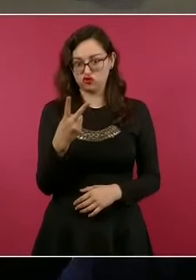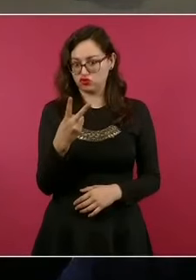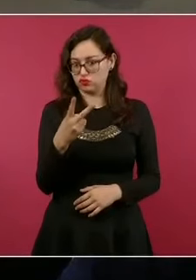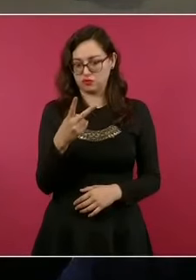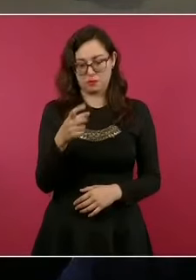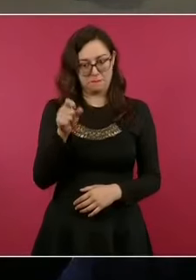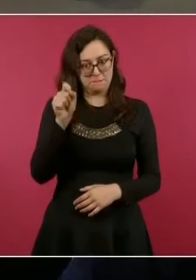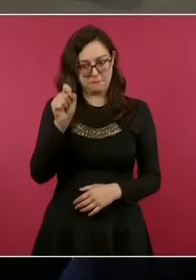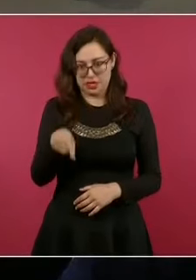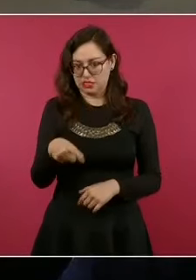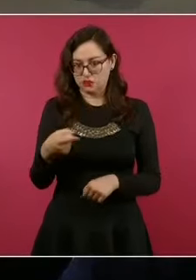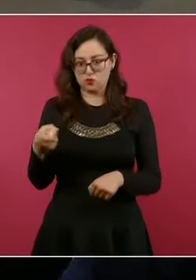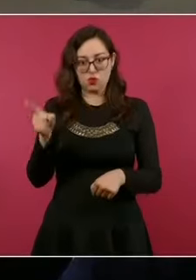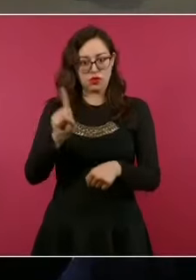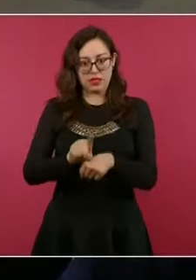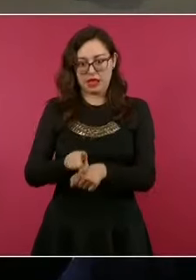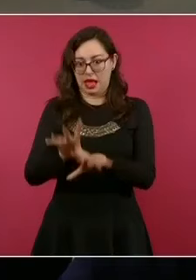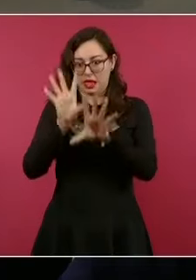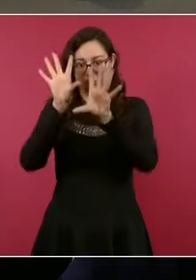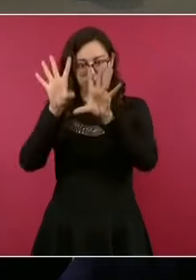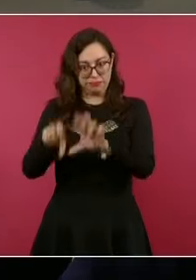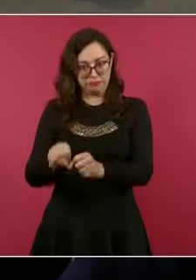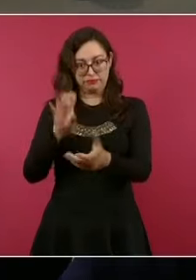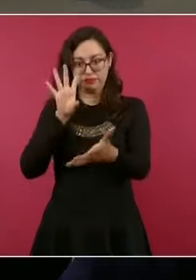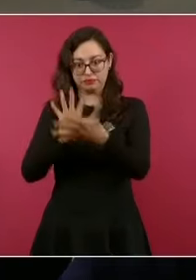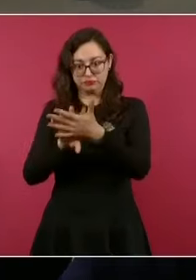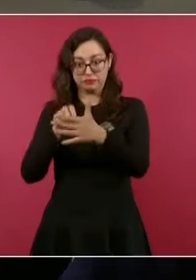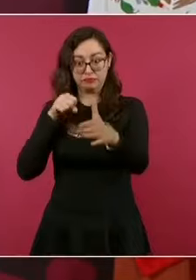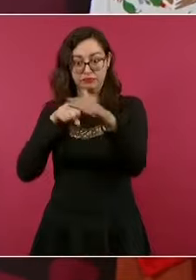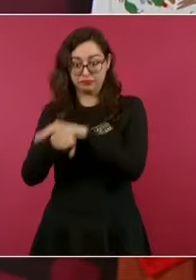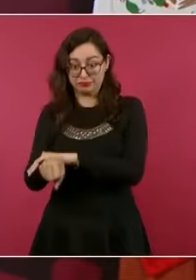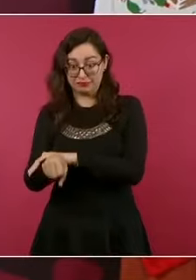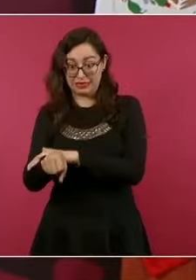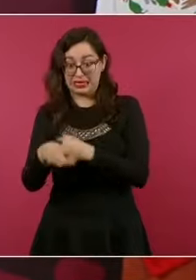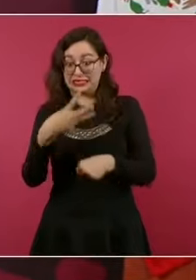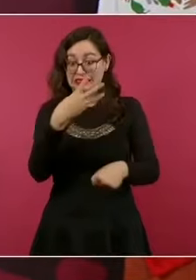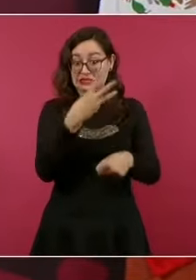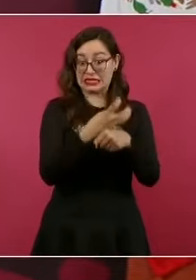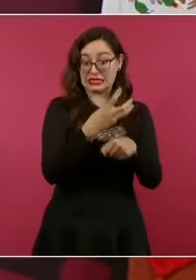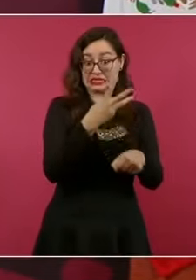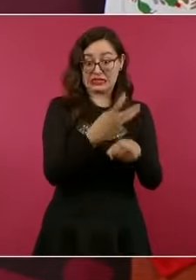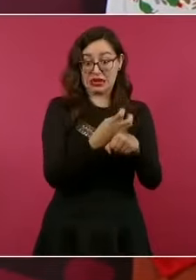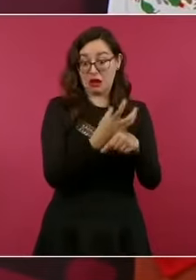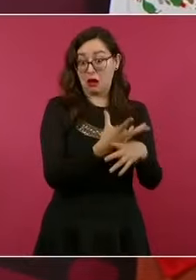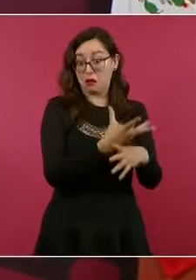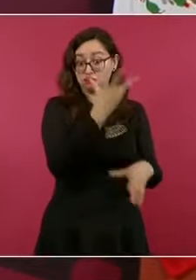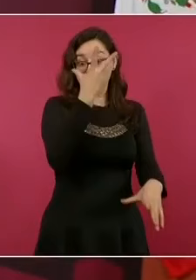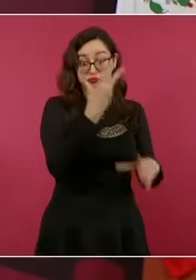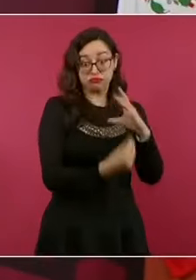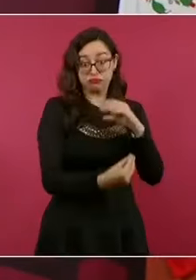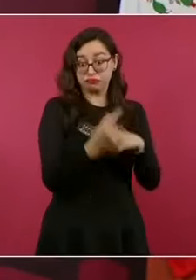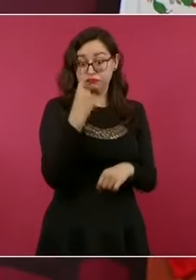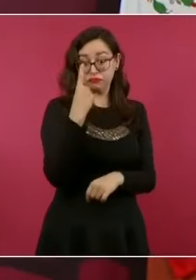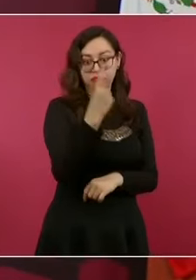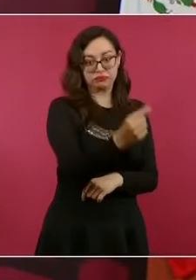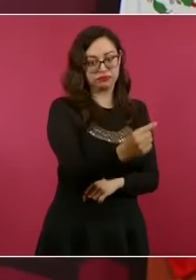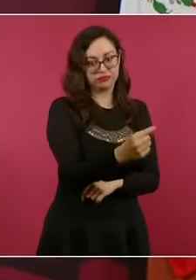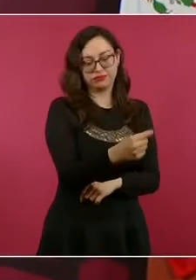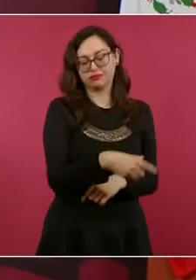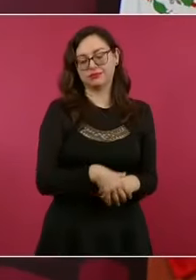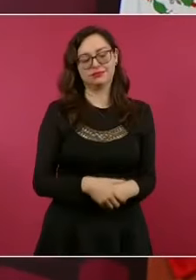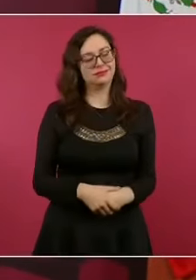este policía se fugó, pero se dio la